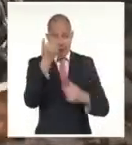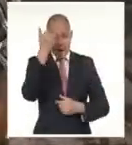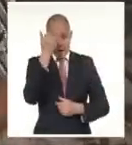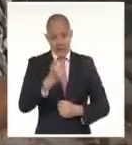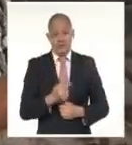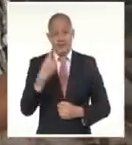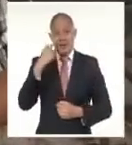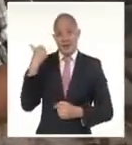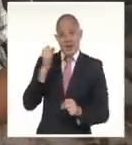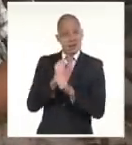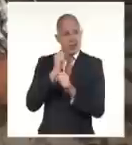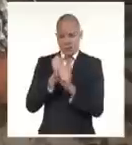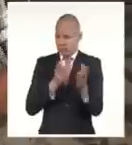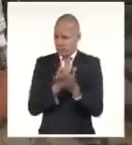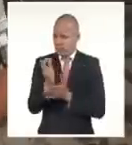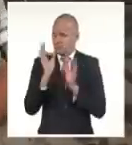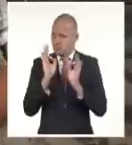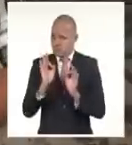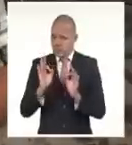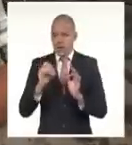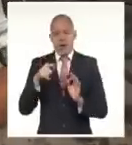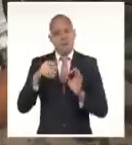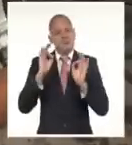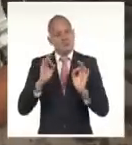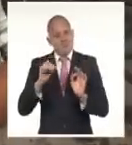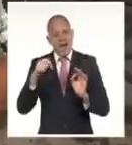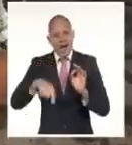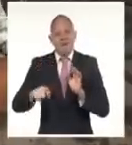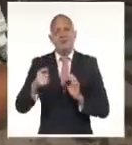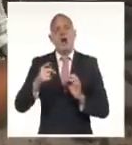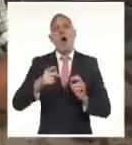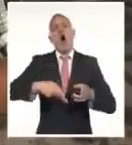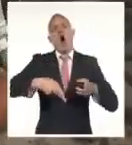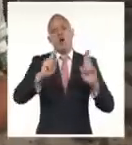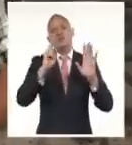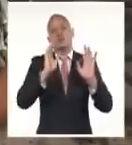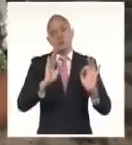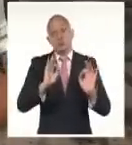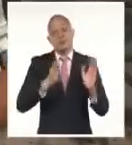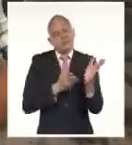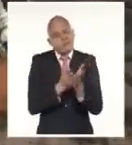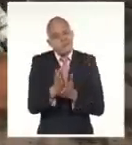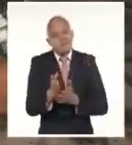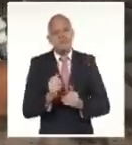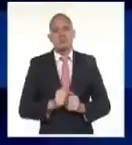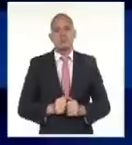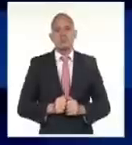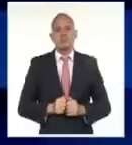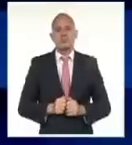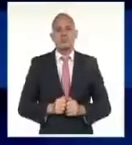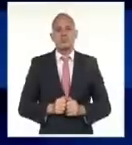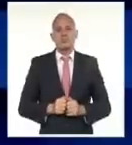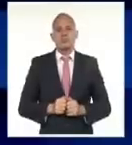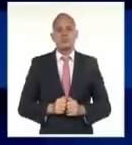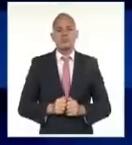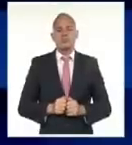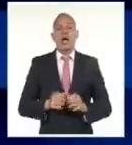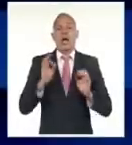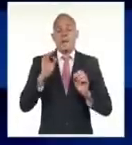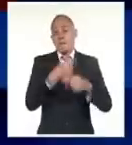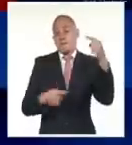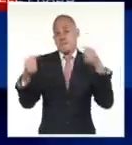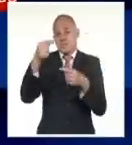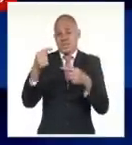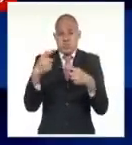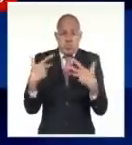ininterrumpidamente, de forma continua, acá en el Hotel Zaratoga, con la primera prioridad,